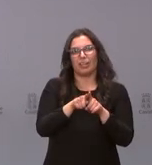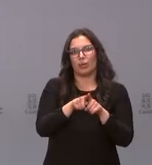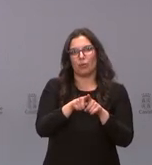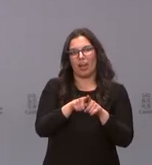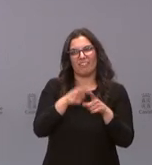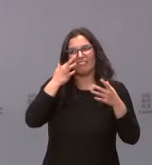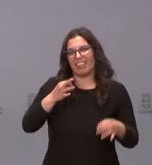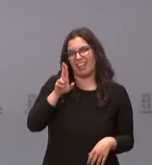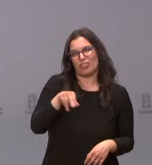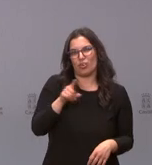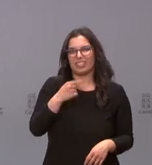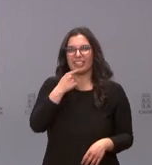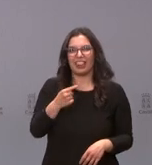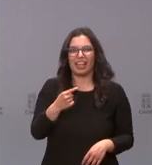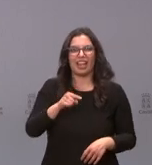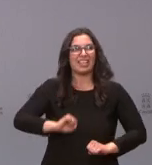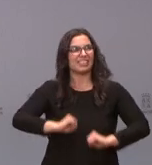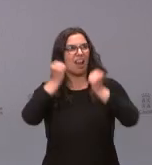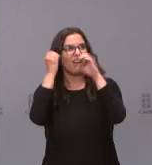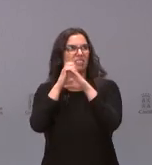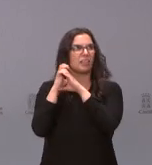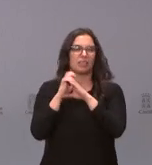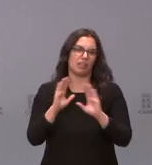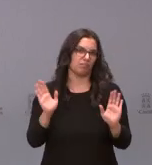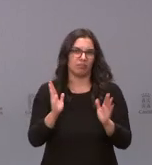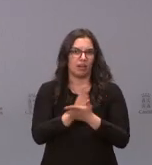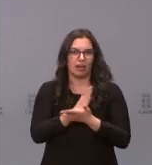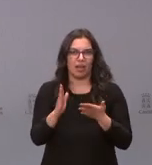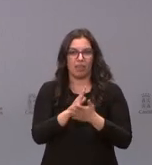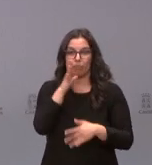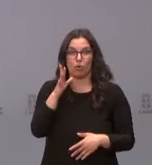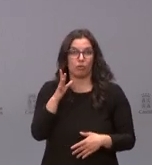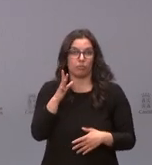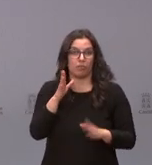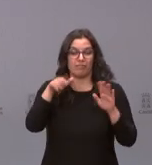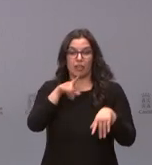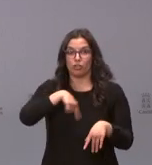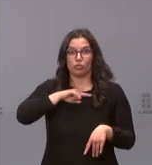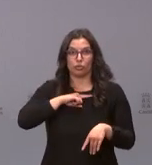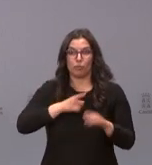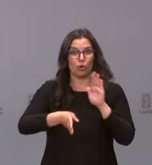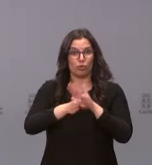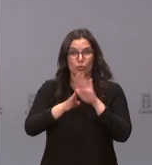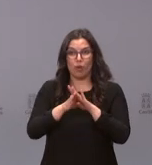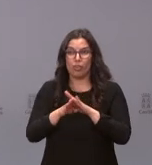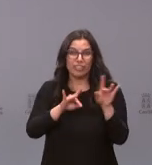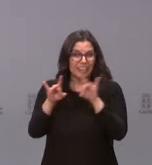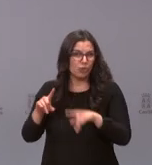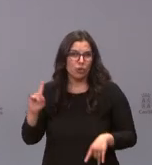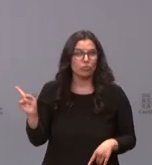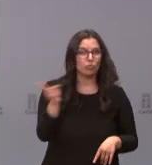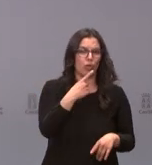verdad decir que nadie ha salvado la Semana Santa porque hemos mantenido a toda la comunidad en el nivel de alerta máximo.